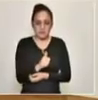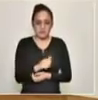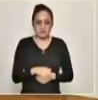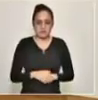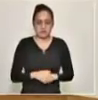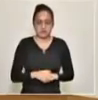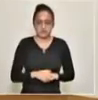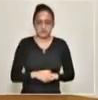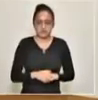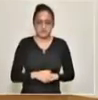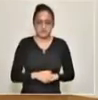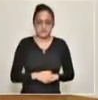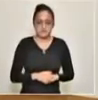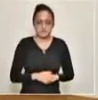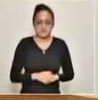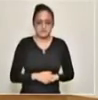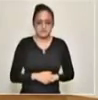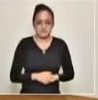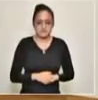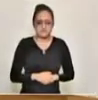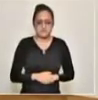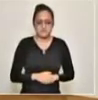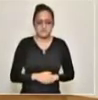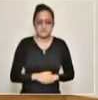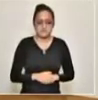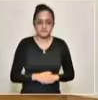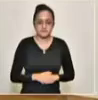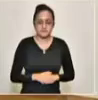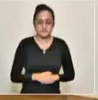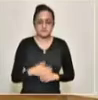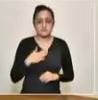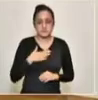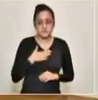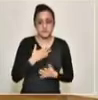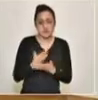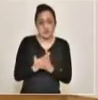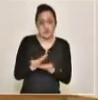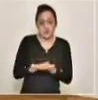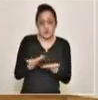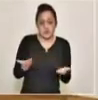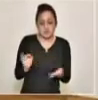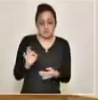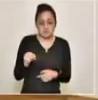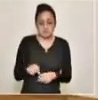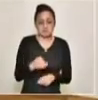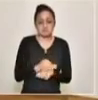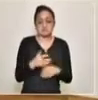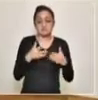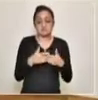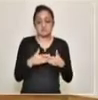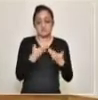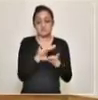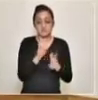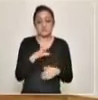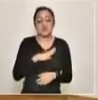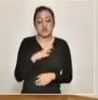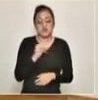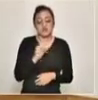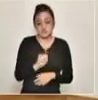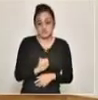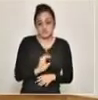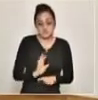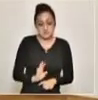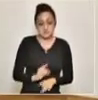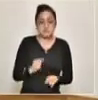yacimientos correspondientes. Entonces, yo espero que haya una empresa pública, si la hay, que